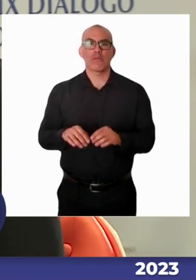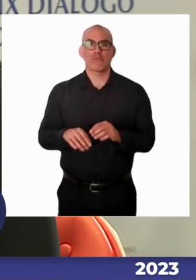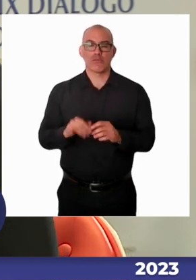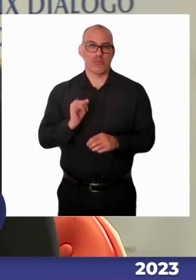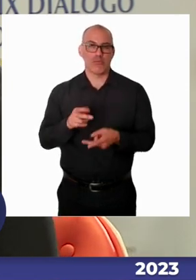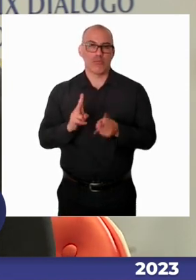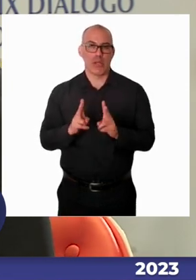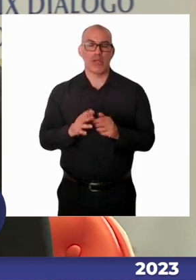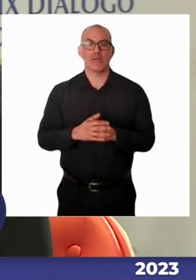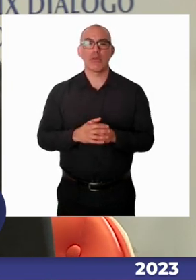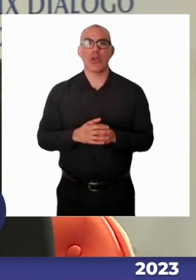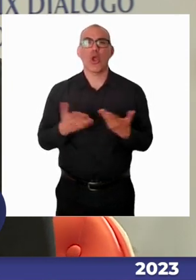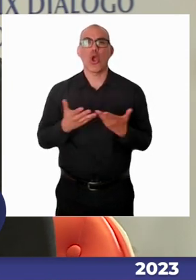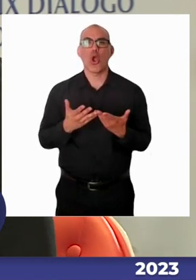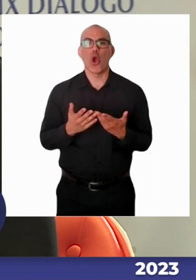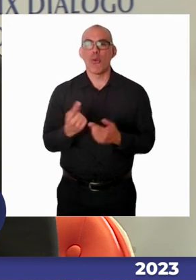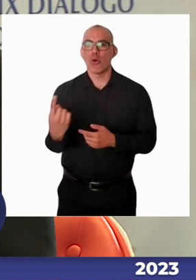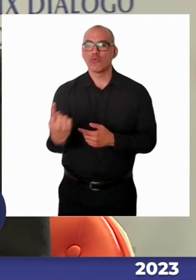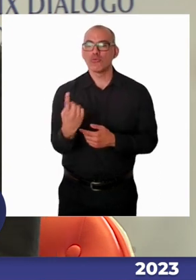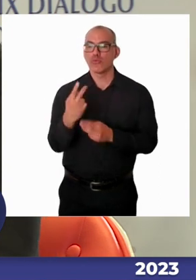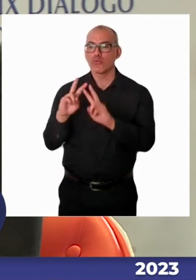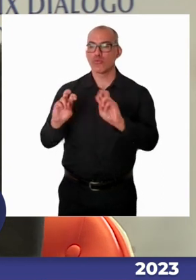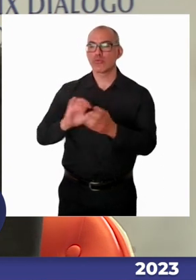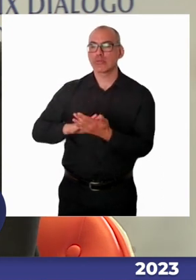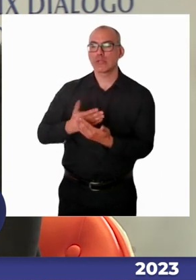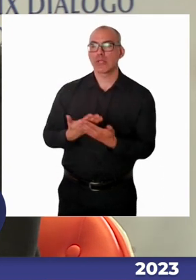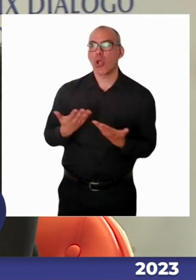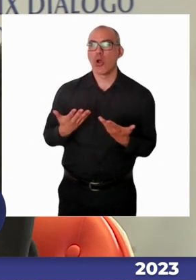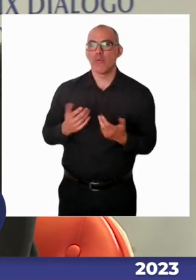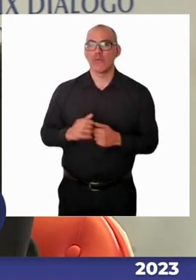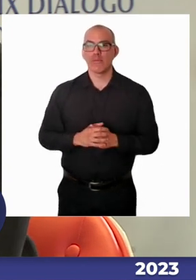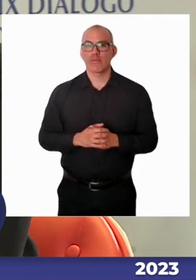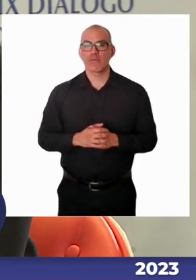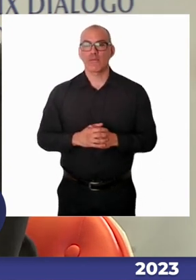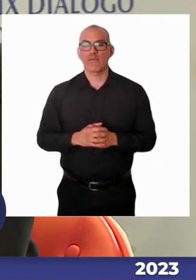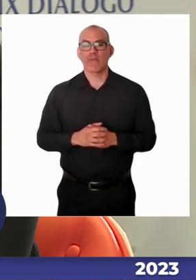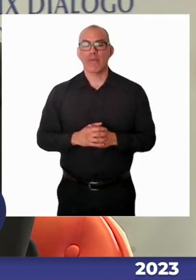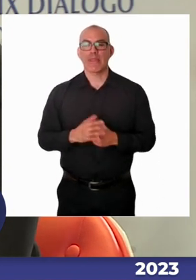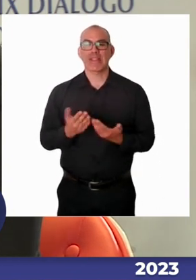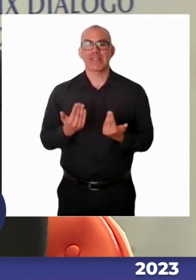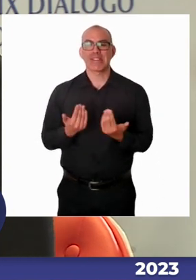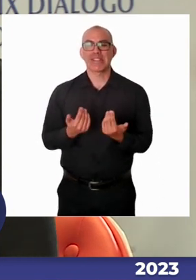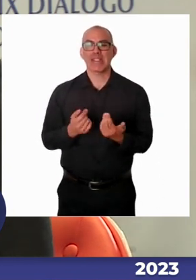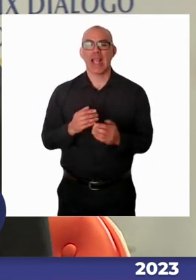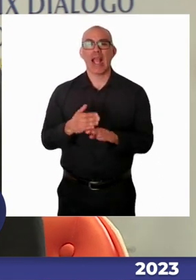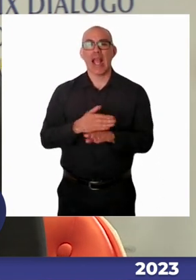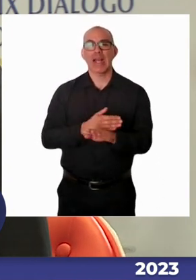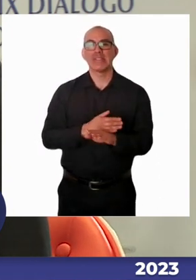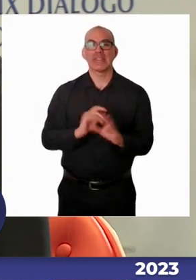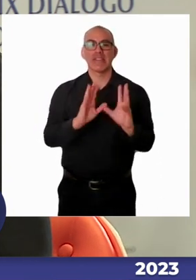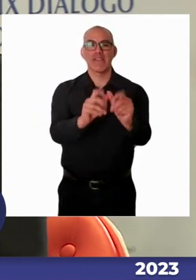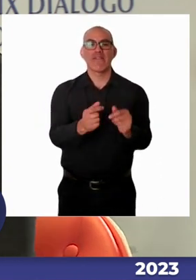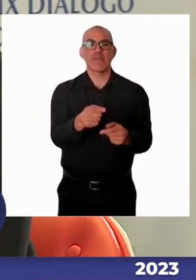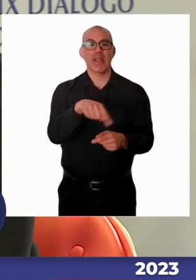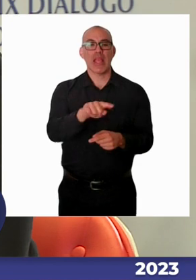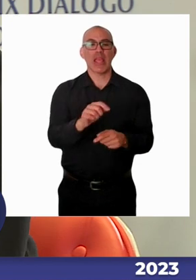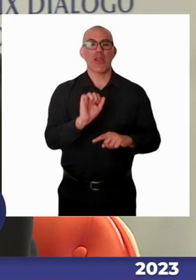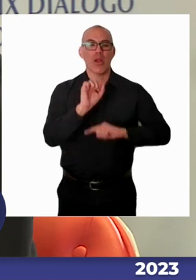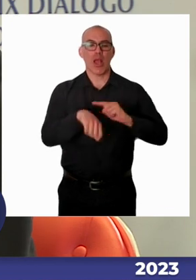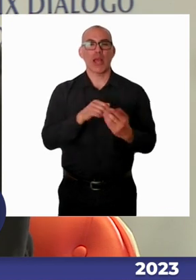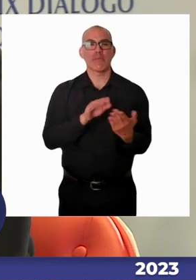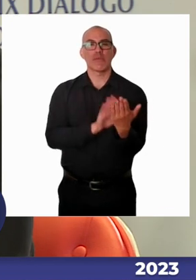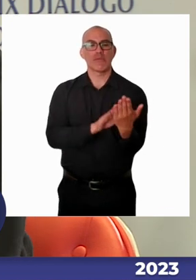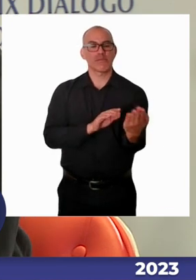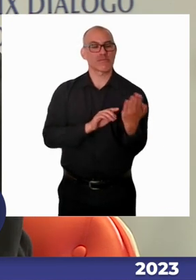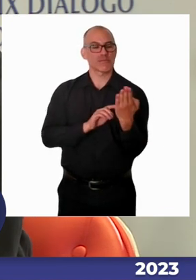especialidades, dependiendo efectivamente las características del niño, niña, joven o adulto y lo que estamos buscando